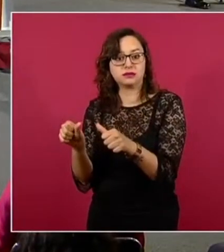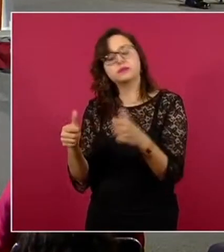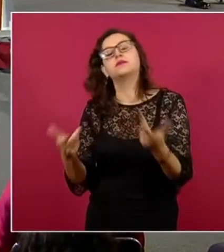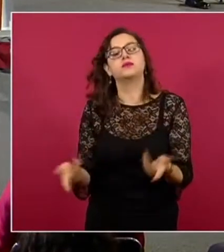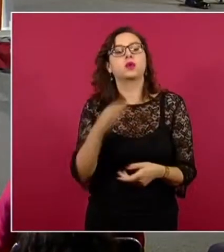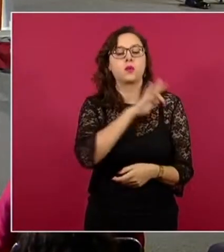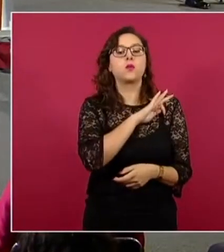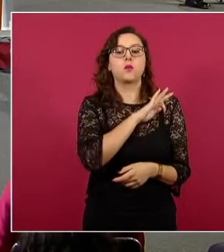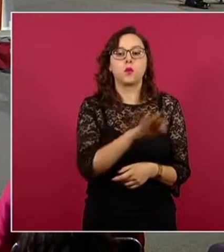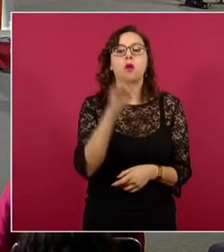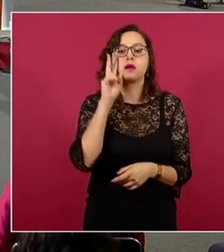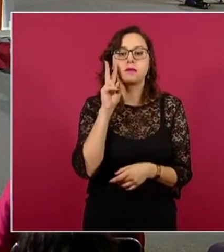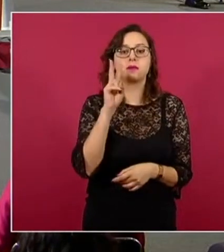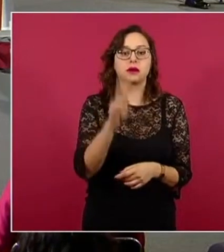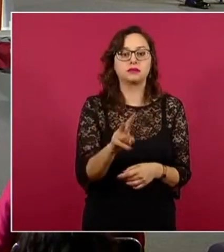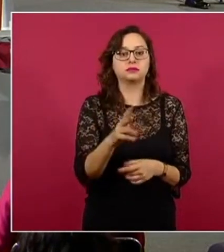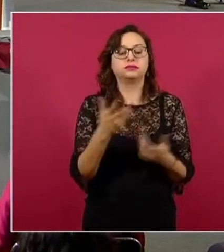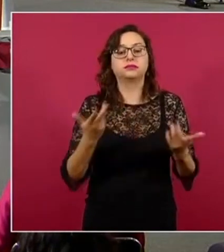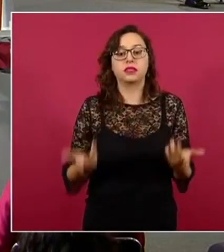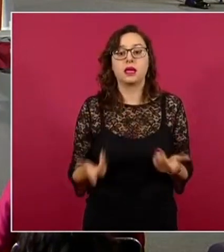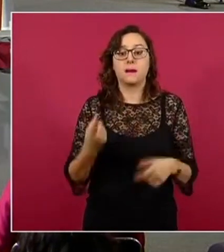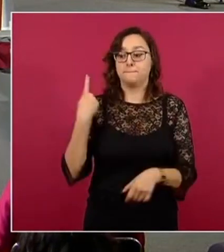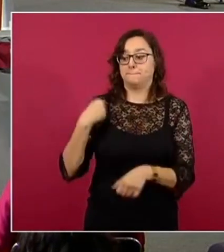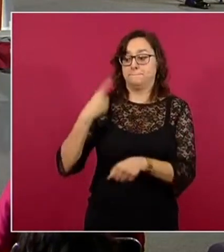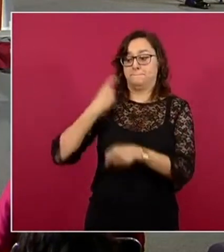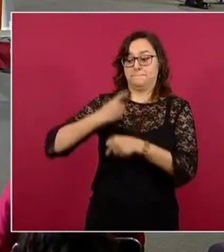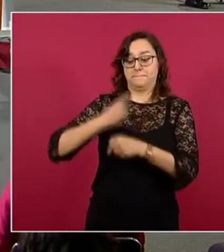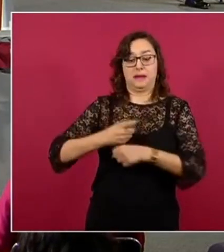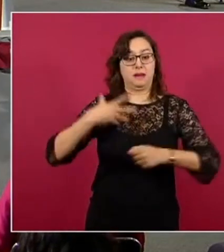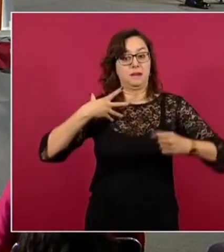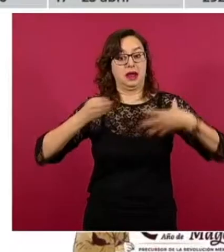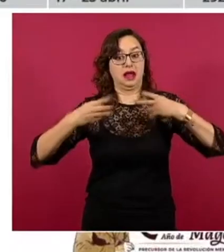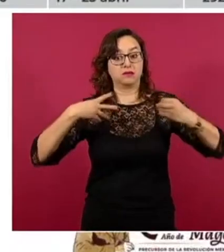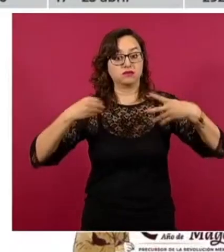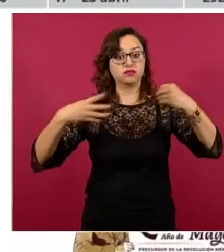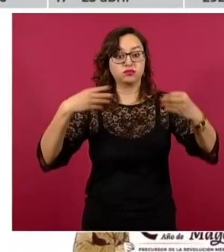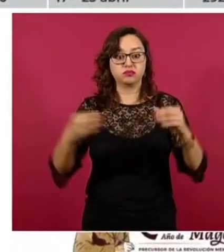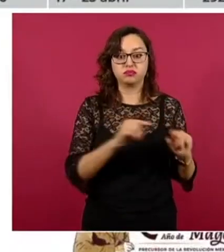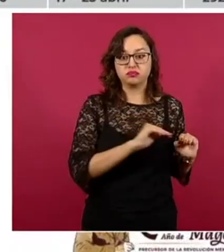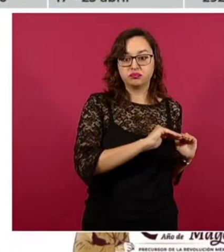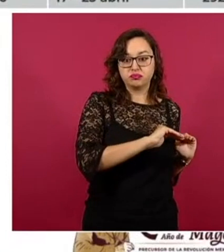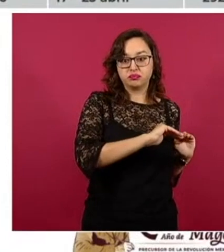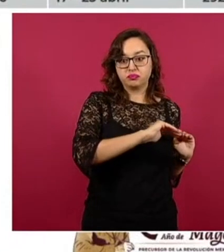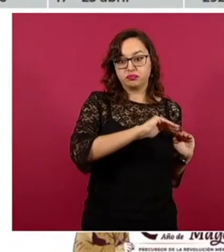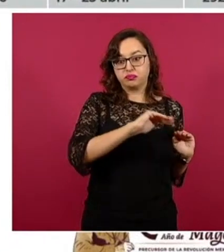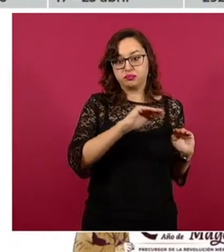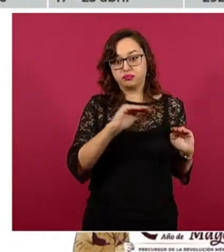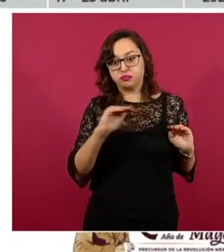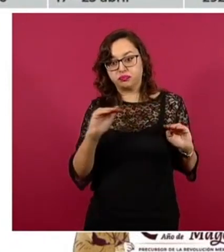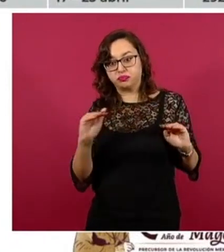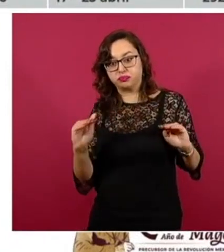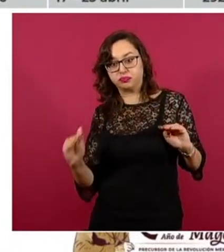representado por esta imagen, la primera oleada es una oleada donde la curva epidémica fue sumamente